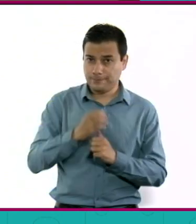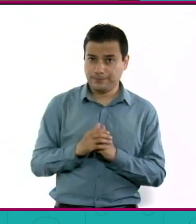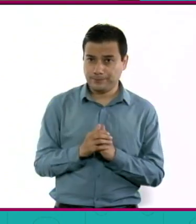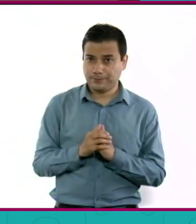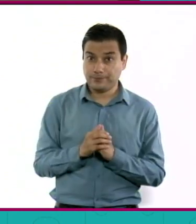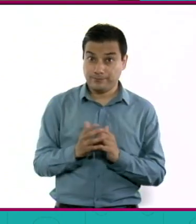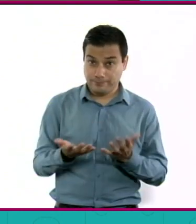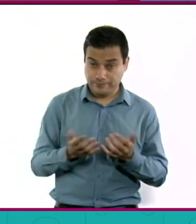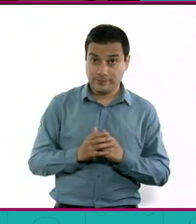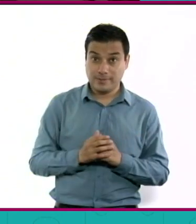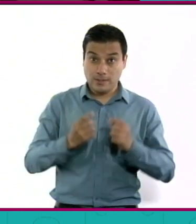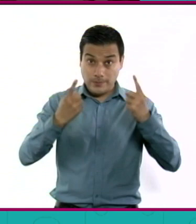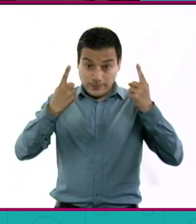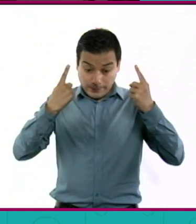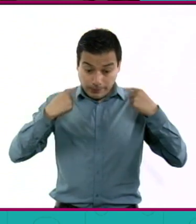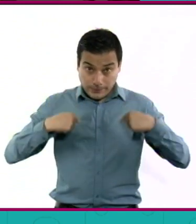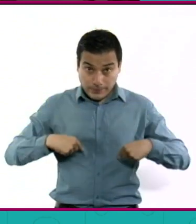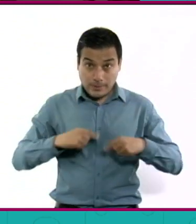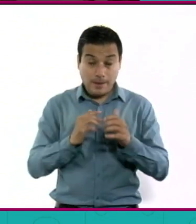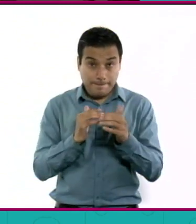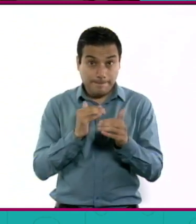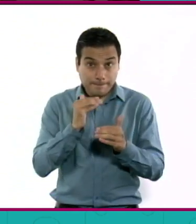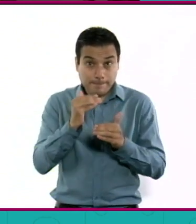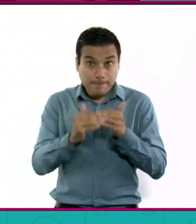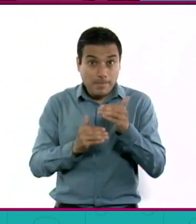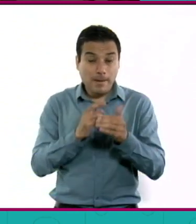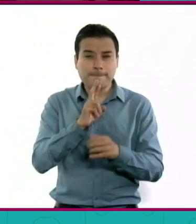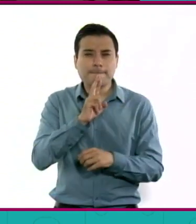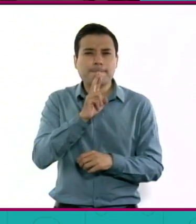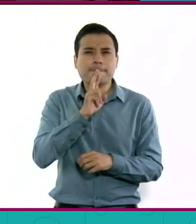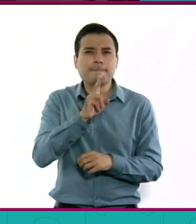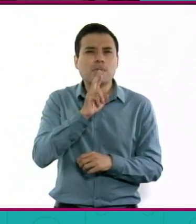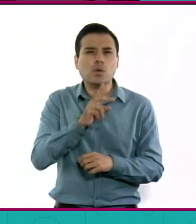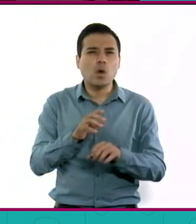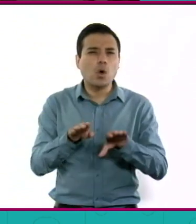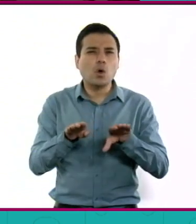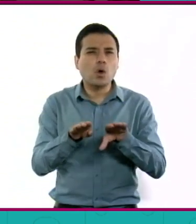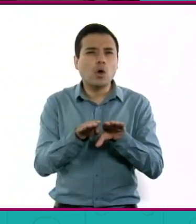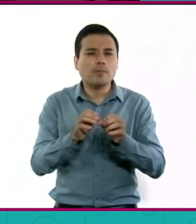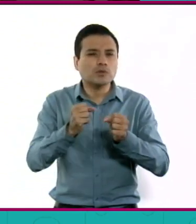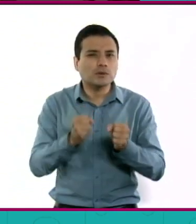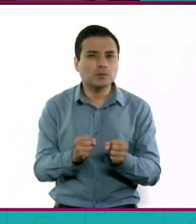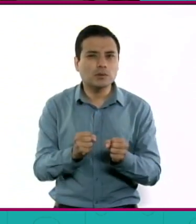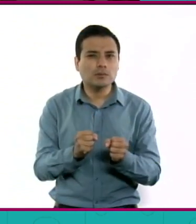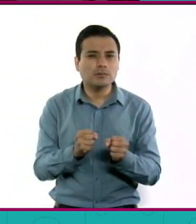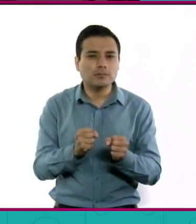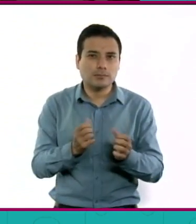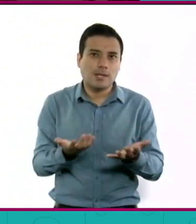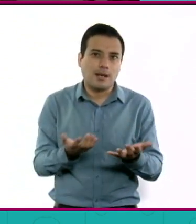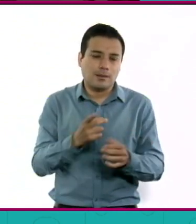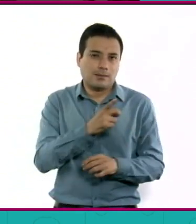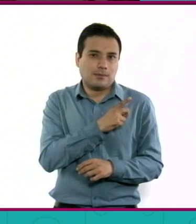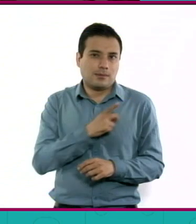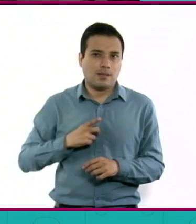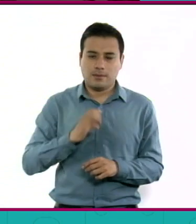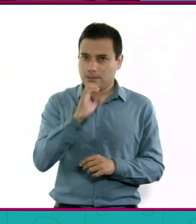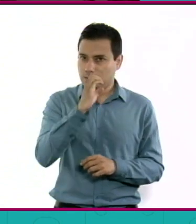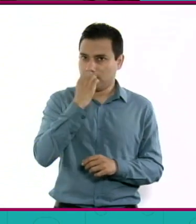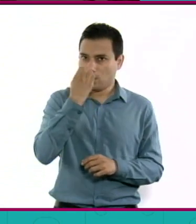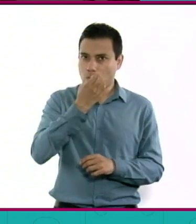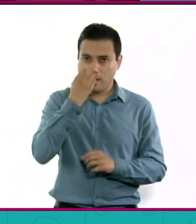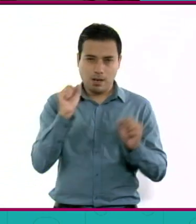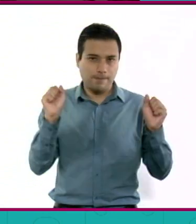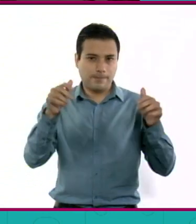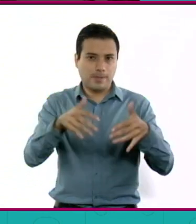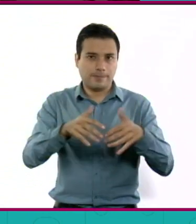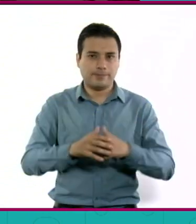individual, nosotros no podríamos asegurar que nuestra sociedad, nuestros niños, niños y adolescentes